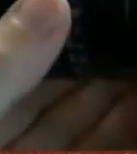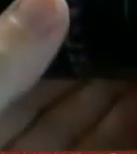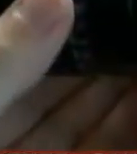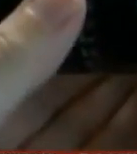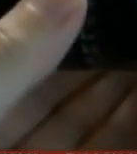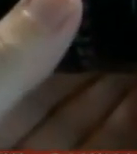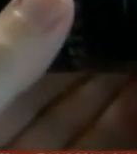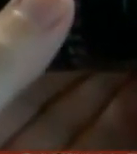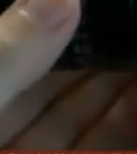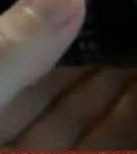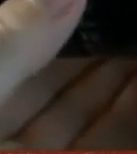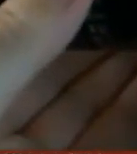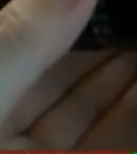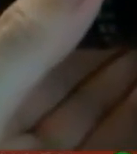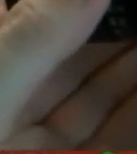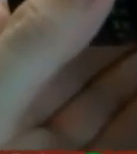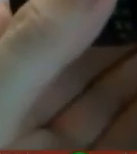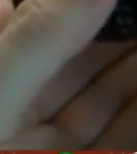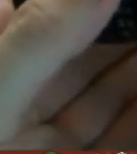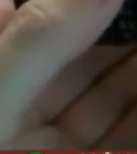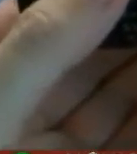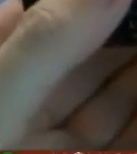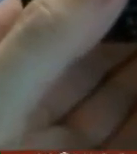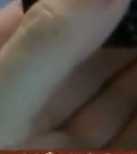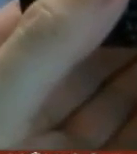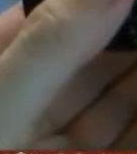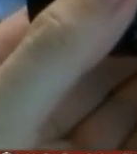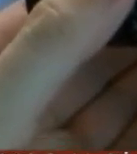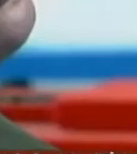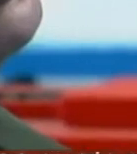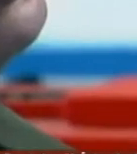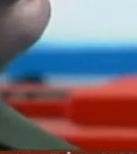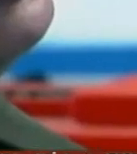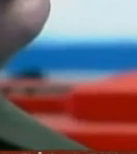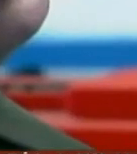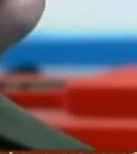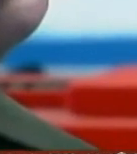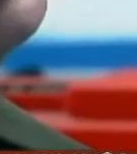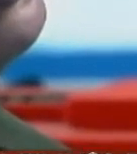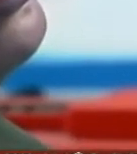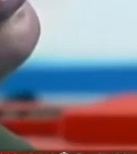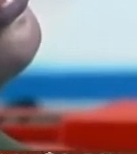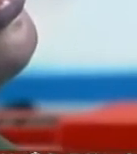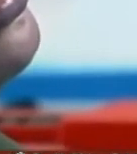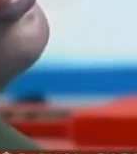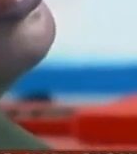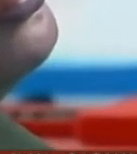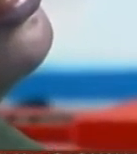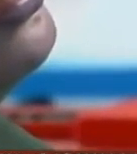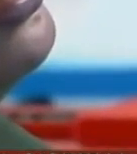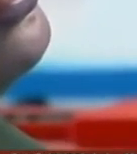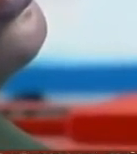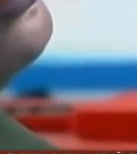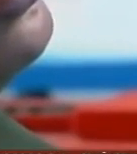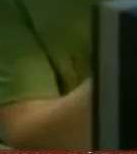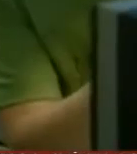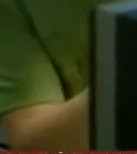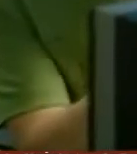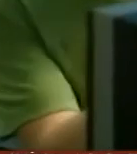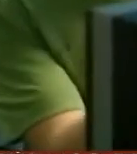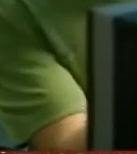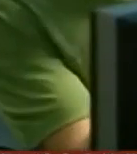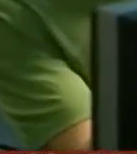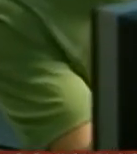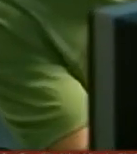autónomos y la inteligencia artificial que será la que manejará muchos de los dispositivos en el futuro argumentando que las